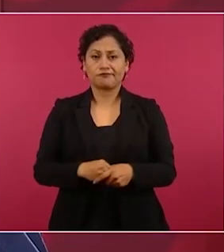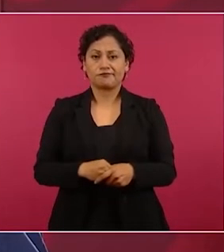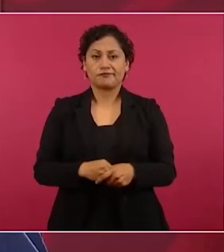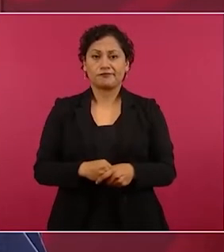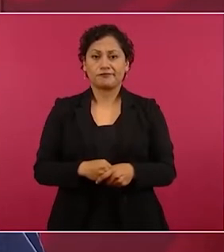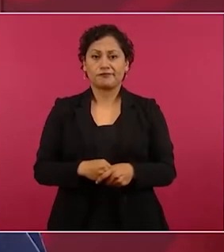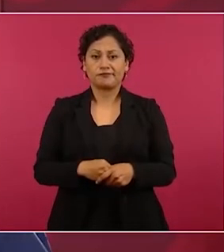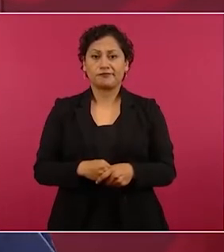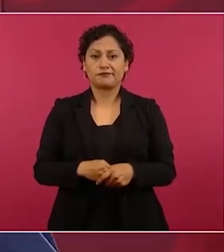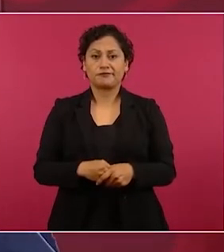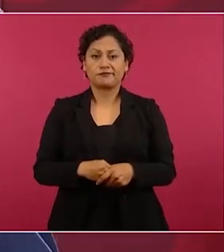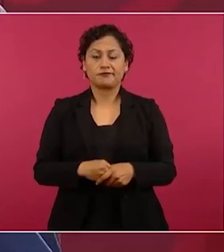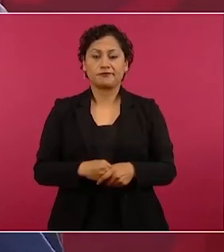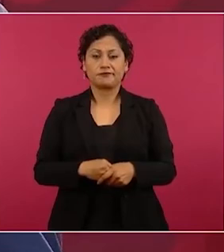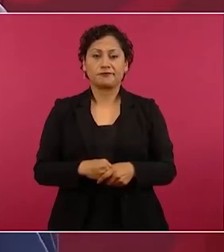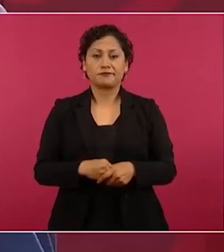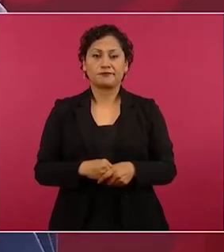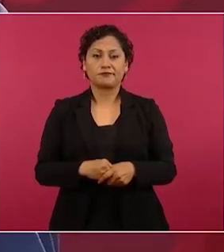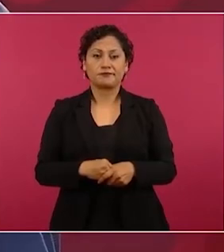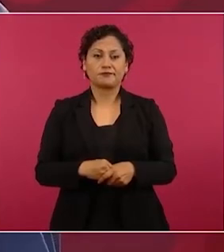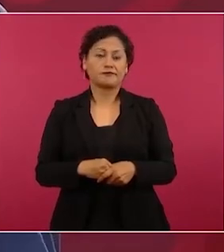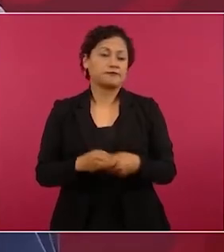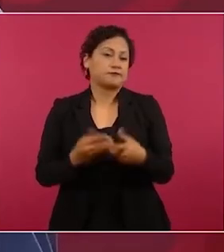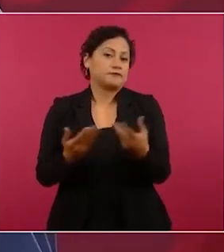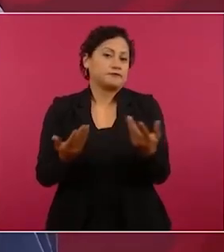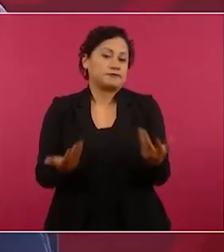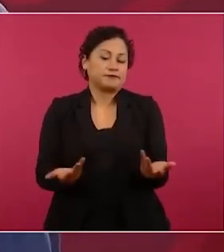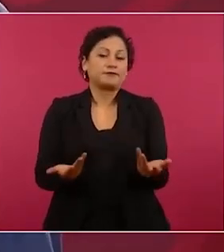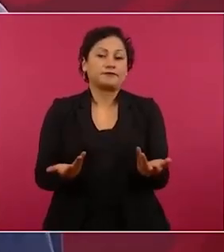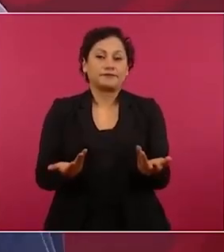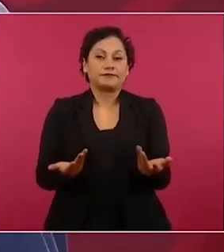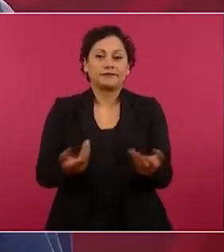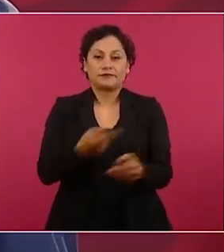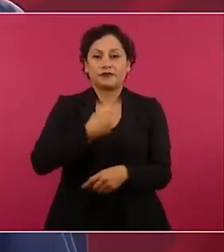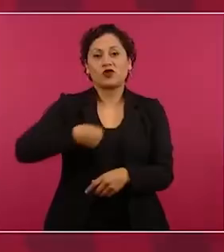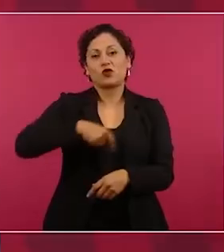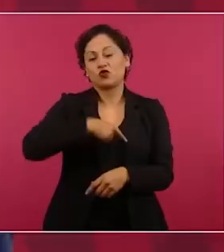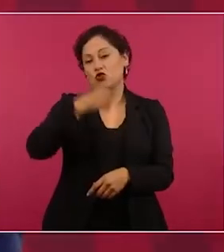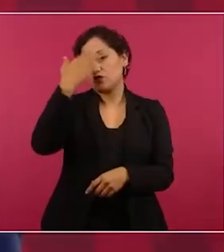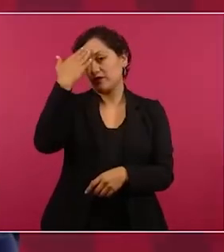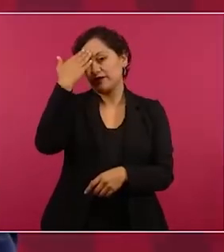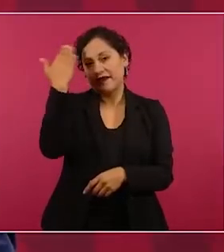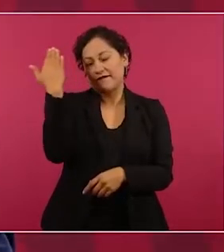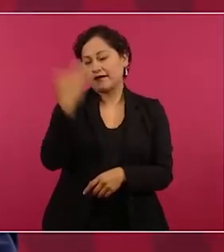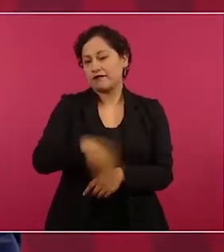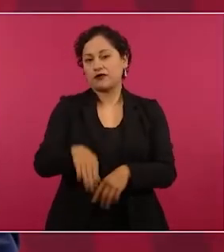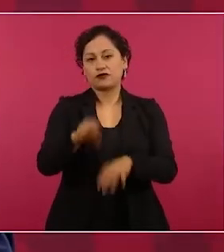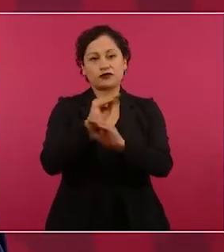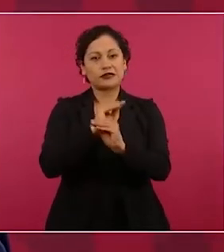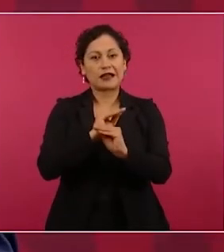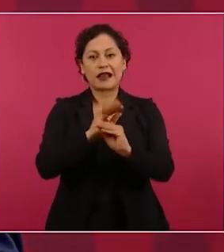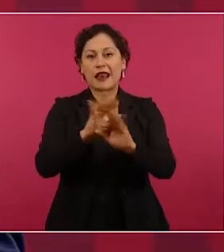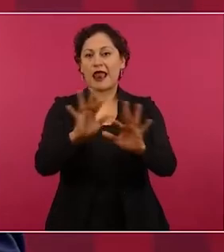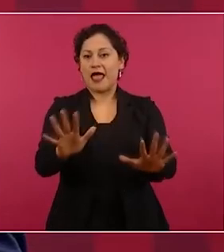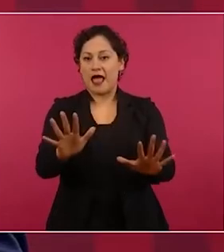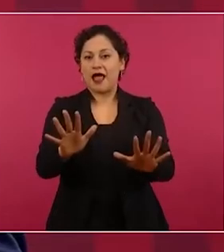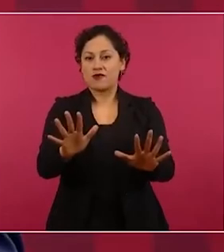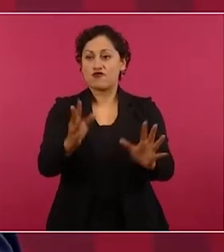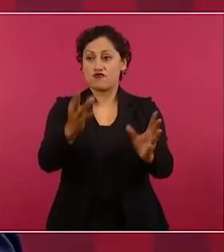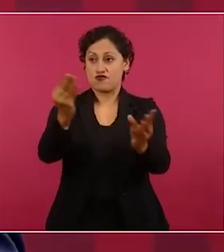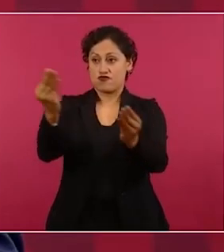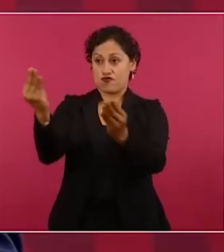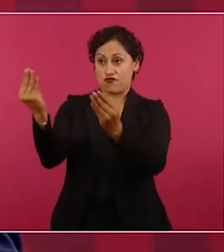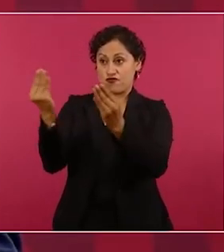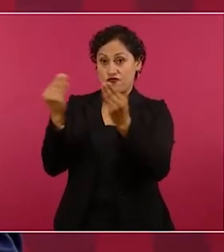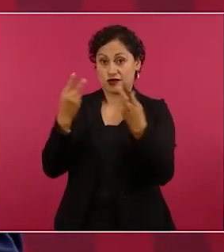y sabemos muy bien de que son bastantes frentes.